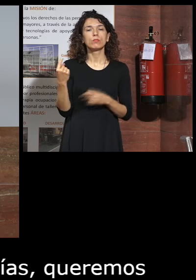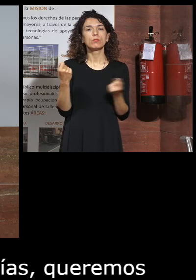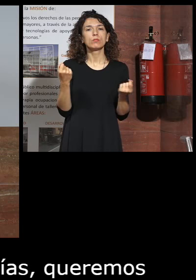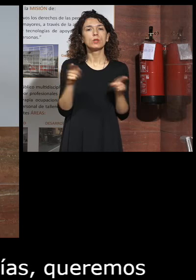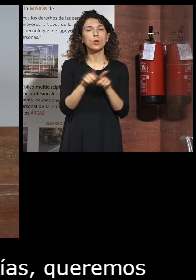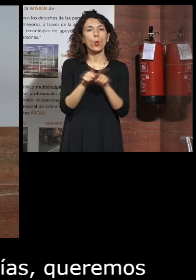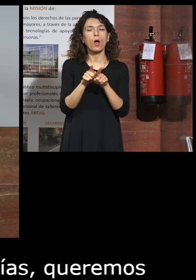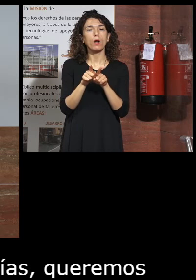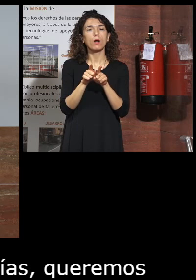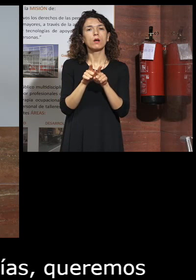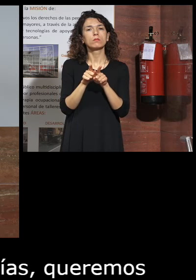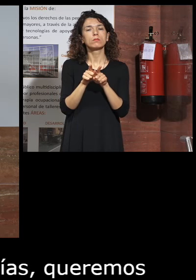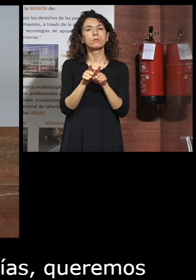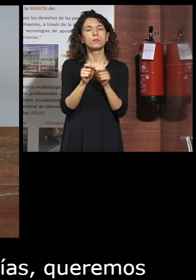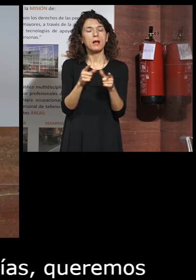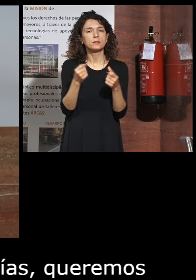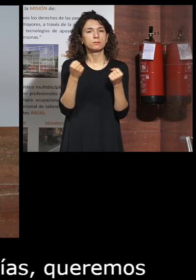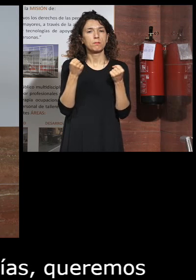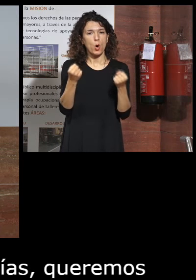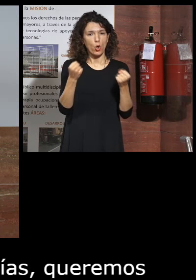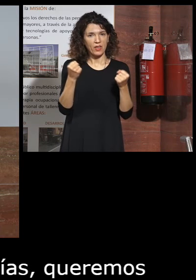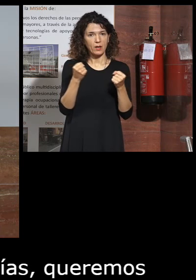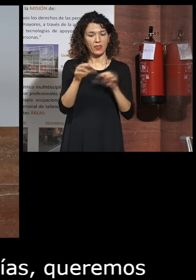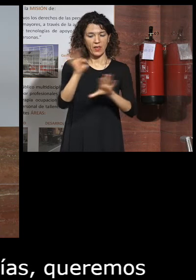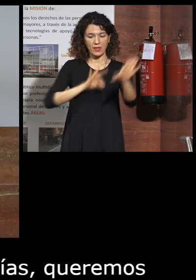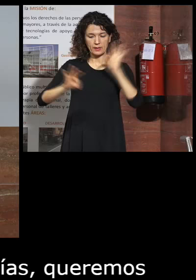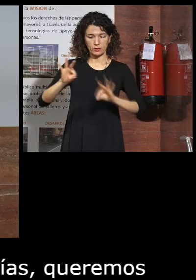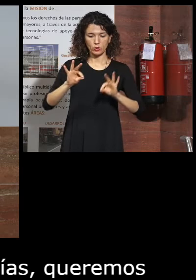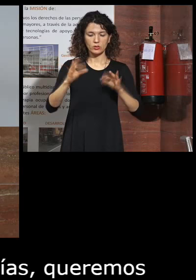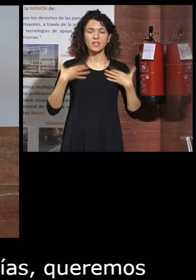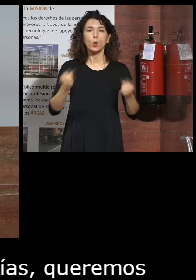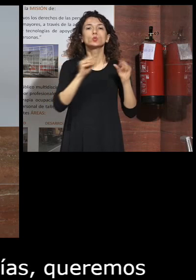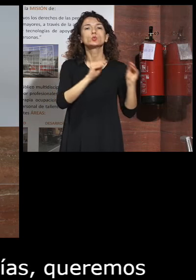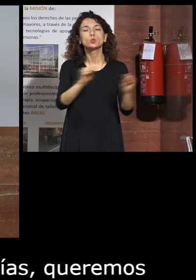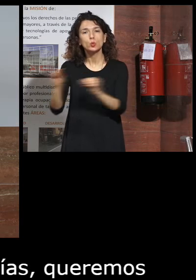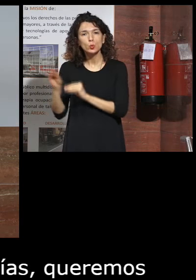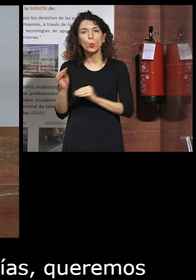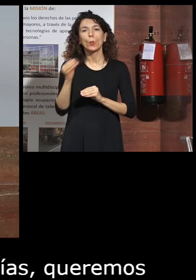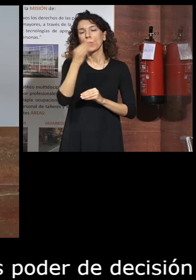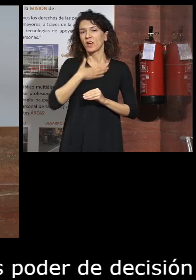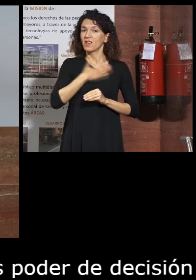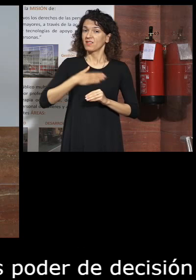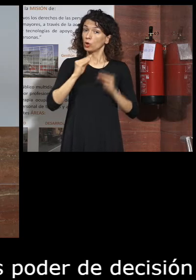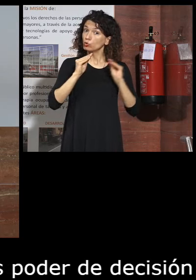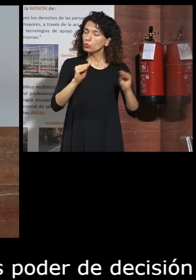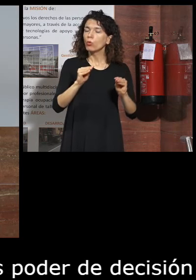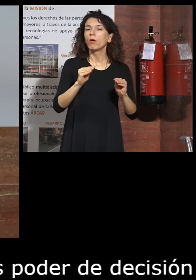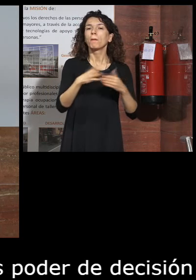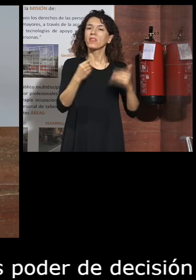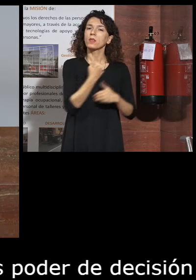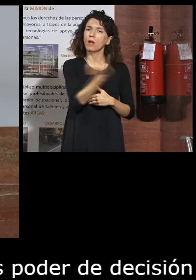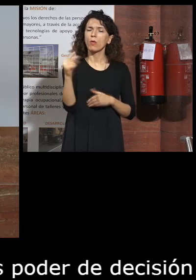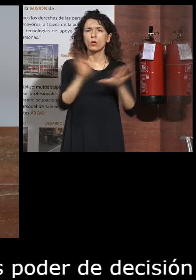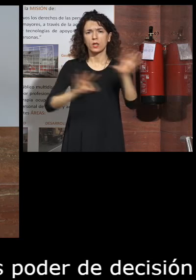activos y más poder de decisión sobre su salud y su bienestar. Hoy